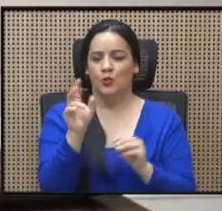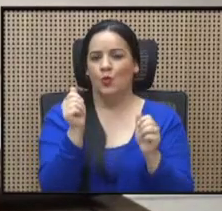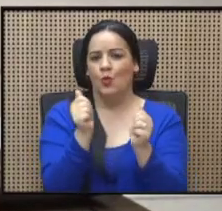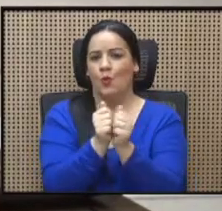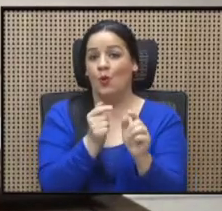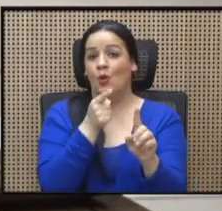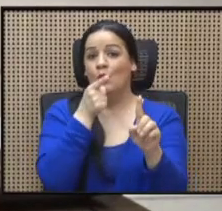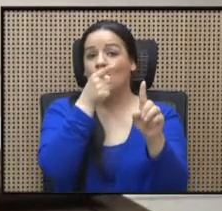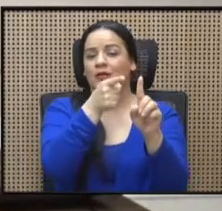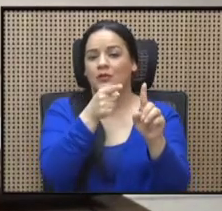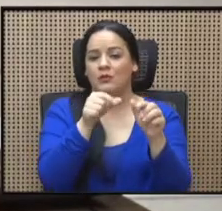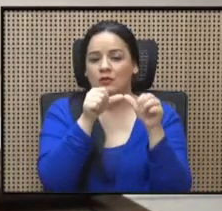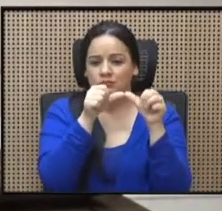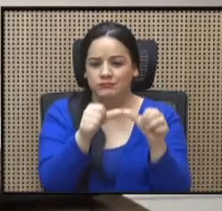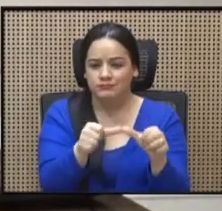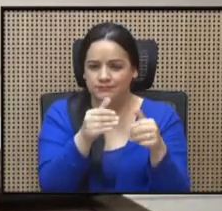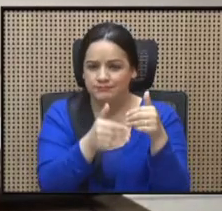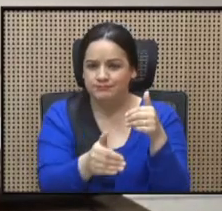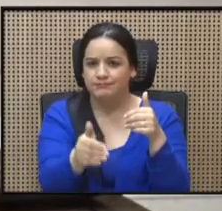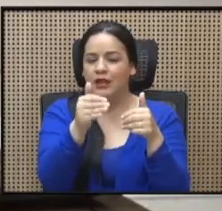rogaría que valoren esta posibilidad. Gracias.